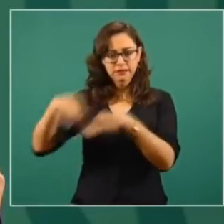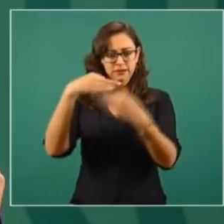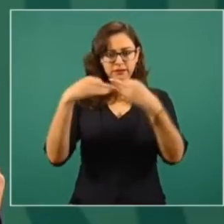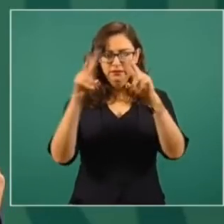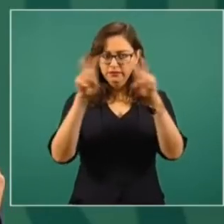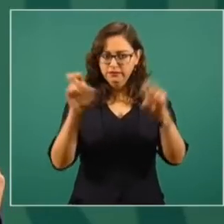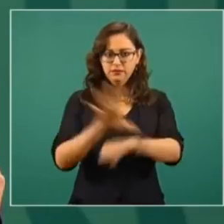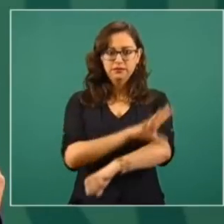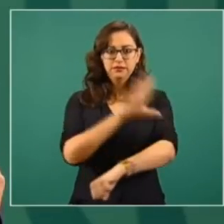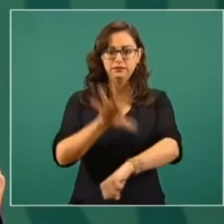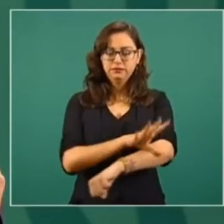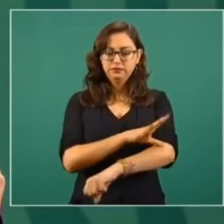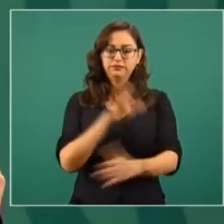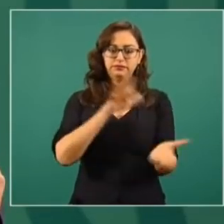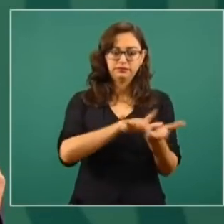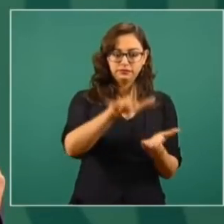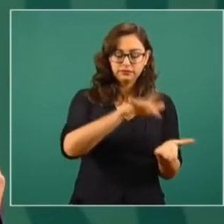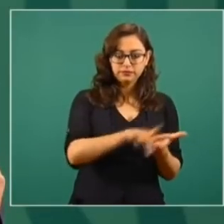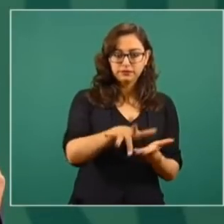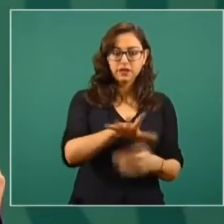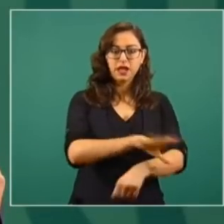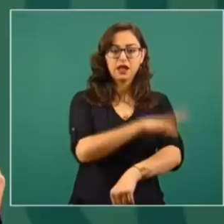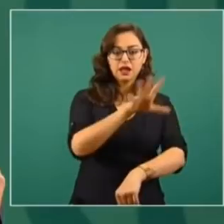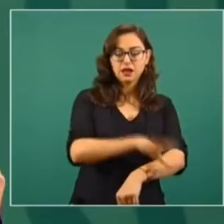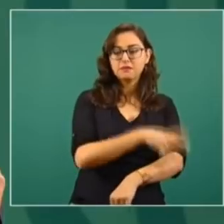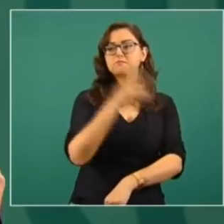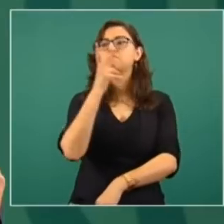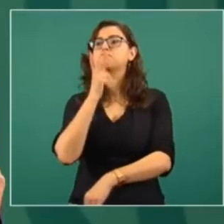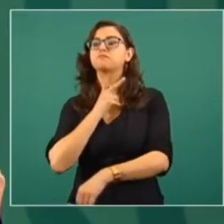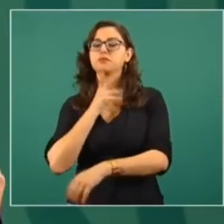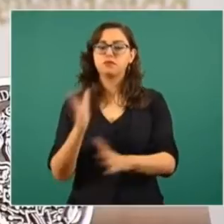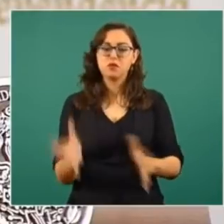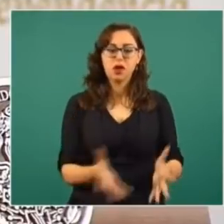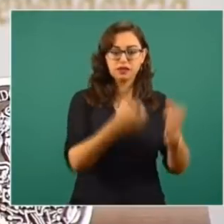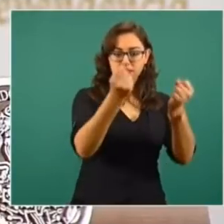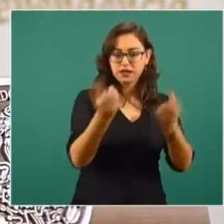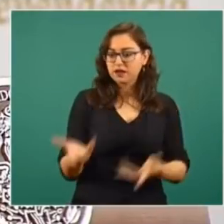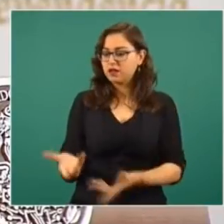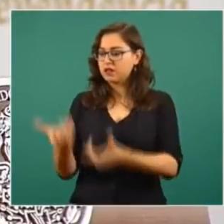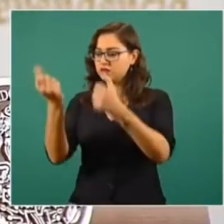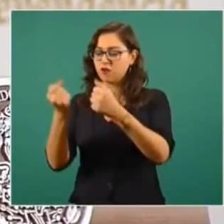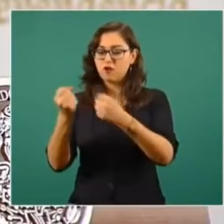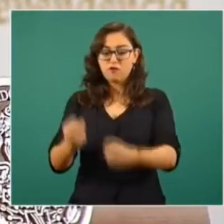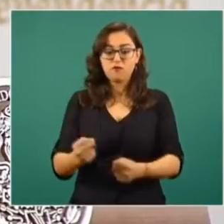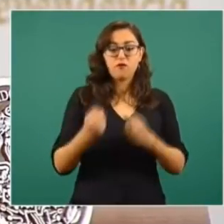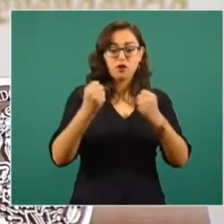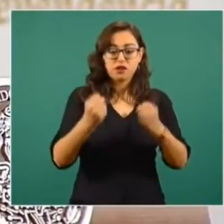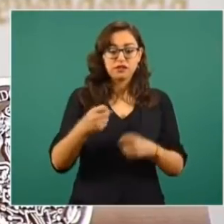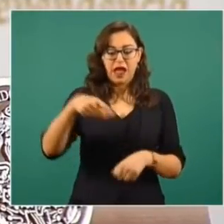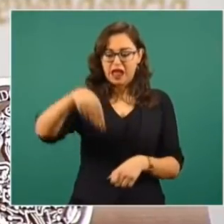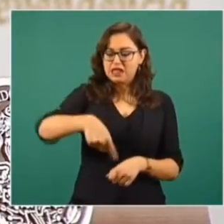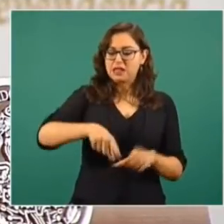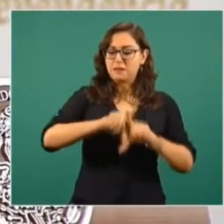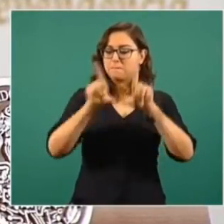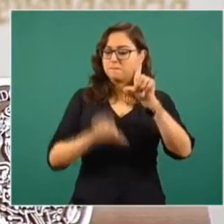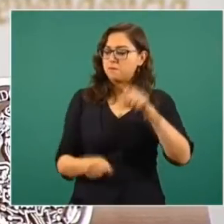la industria eléctrica y la industria petrolera para ser autosuficientes,